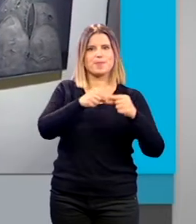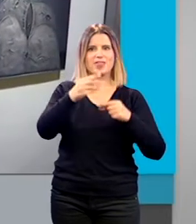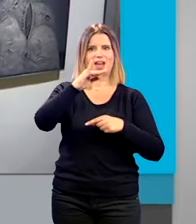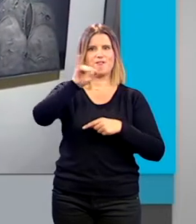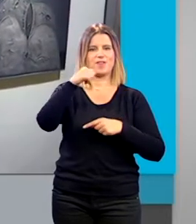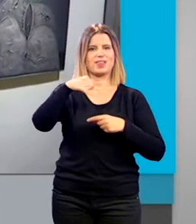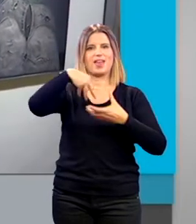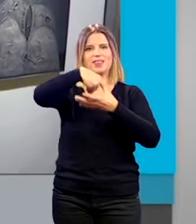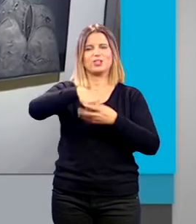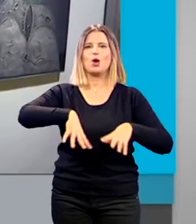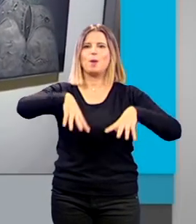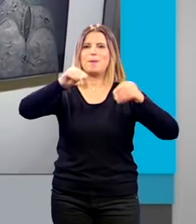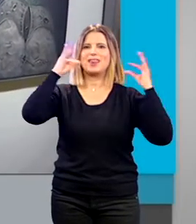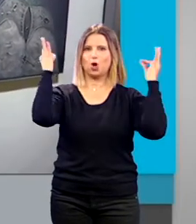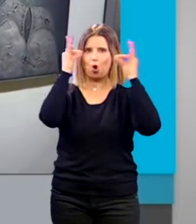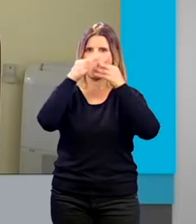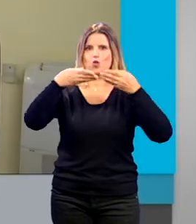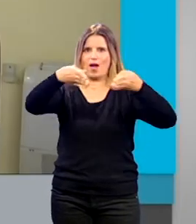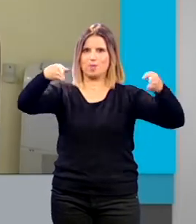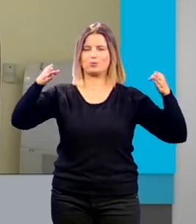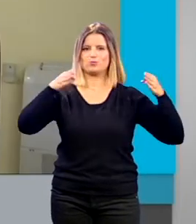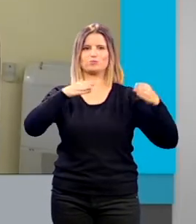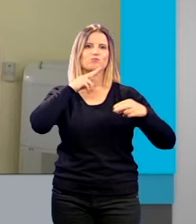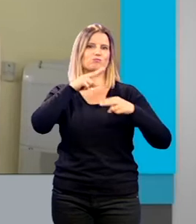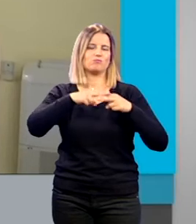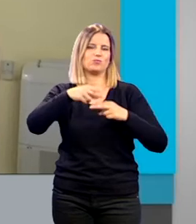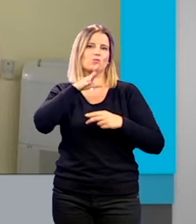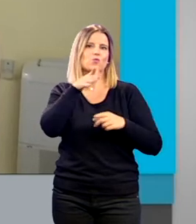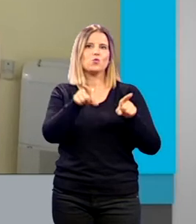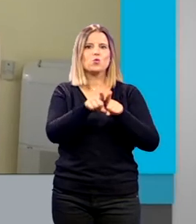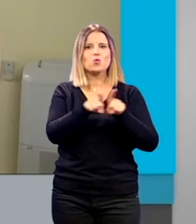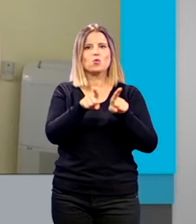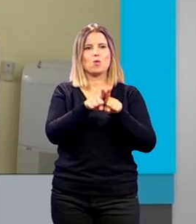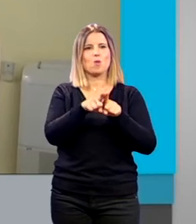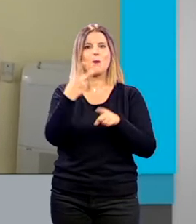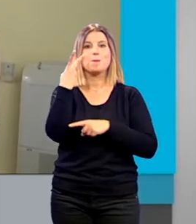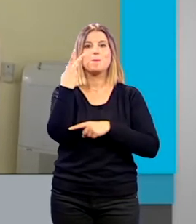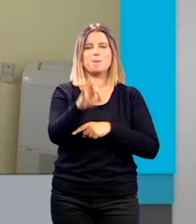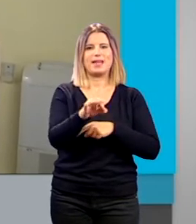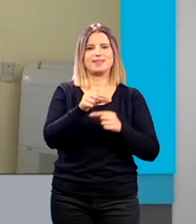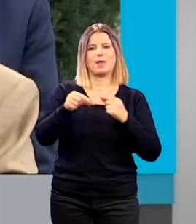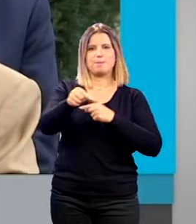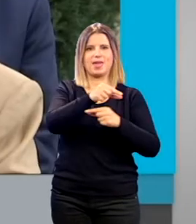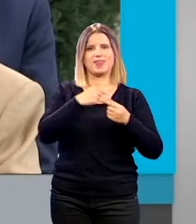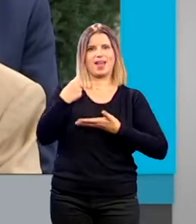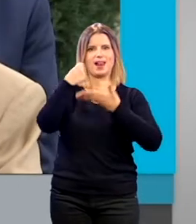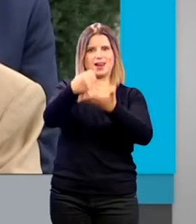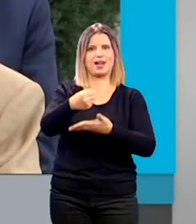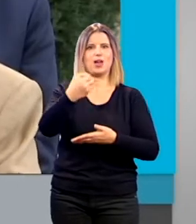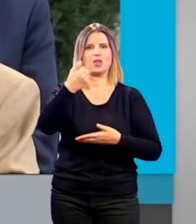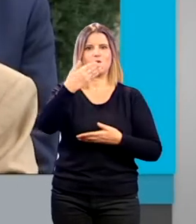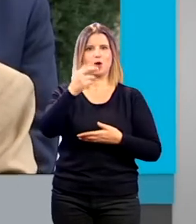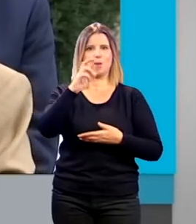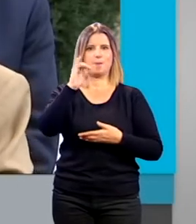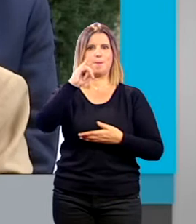una sala del Palacio de los Córdoba y ha sido denominado por el artista de Alhama de Granada como prólogo de las 20 piezas del legado de Brazán Ese sería el